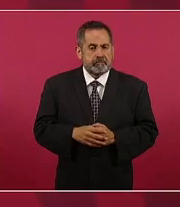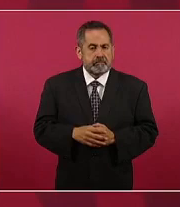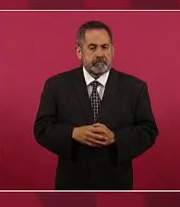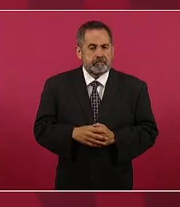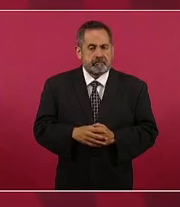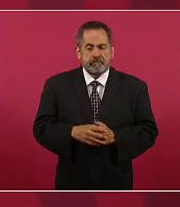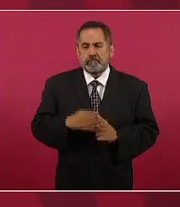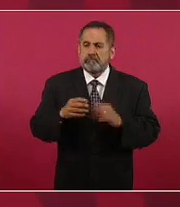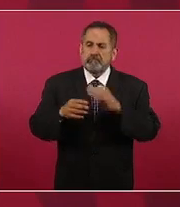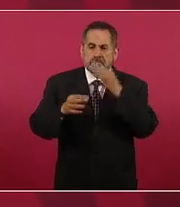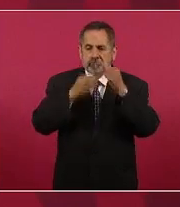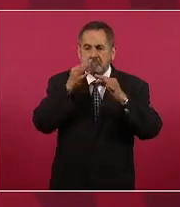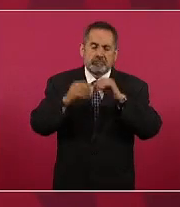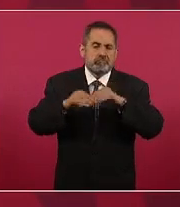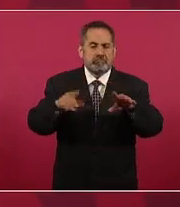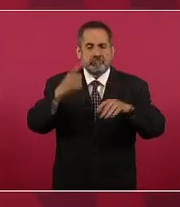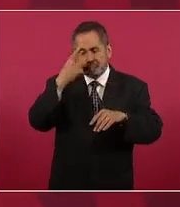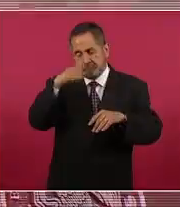para poder